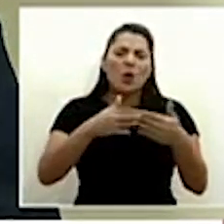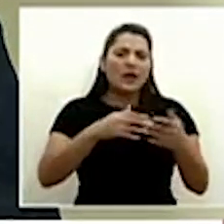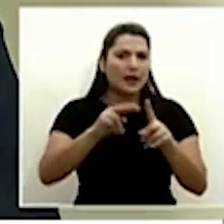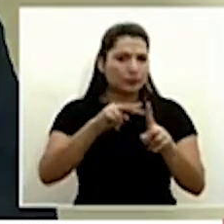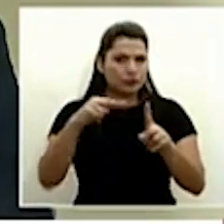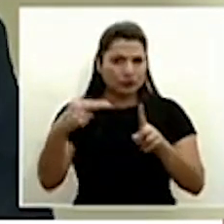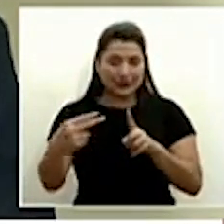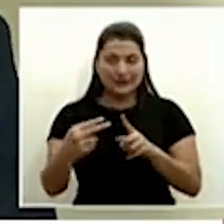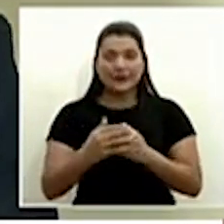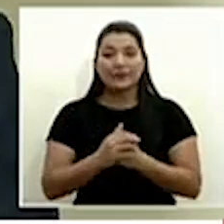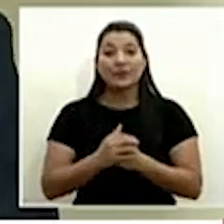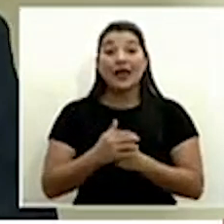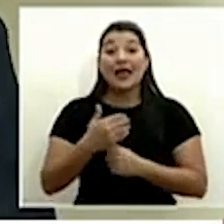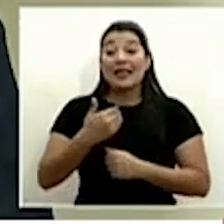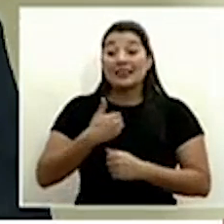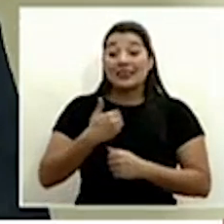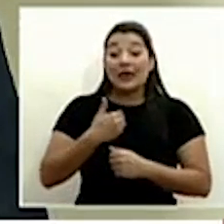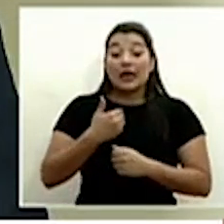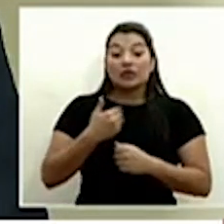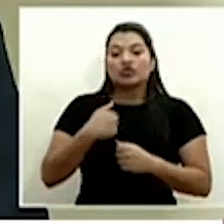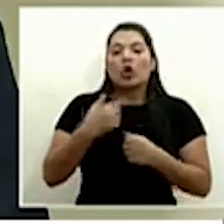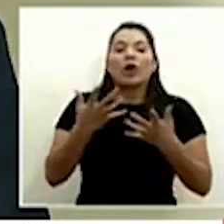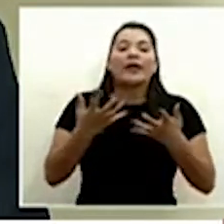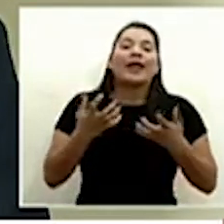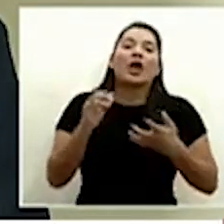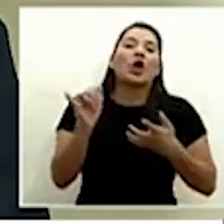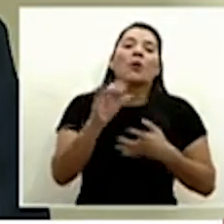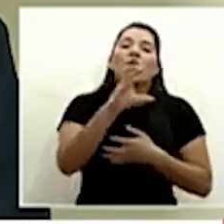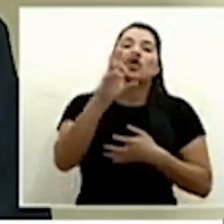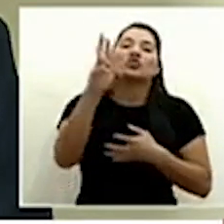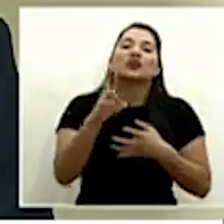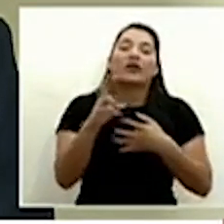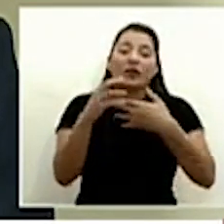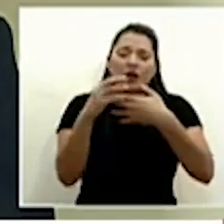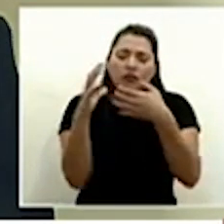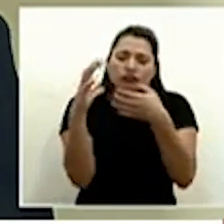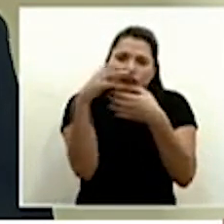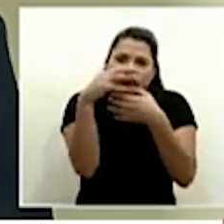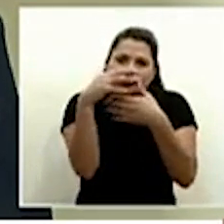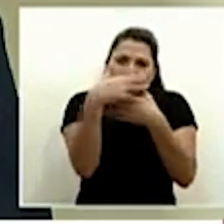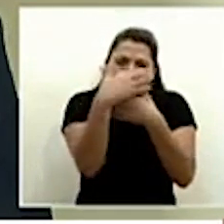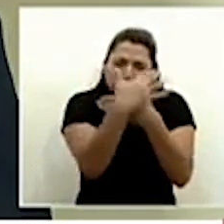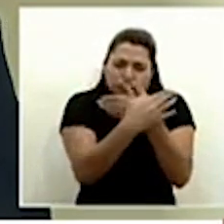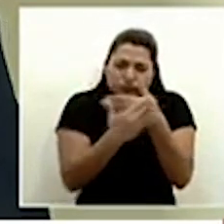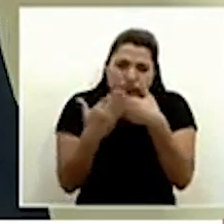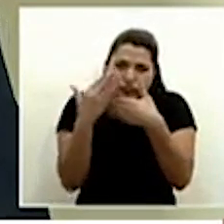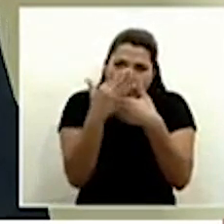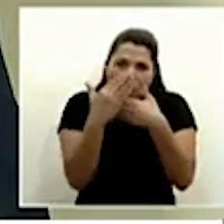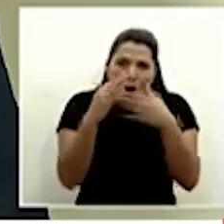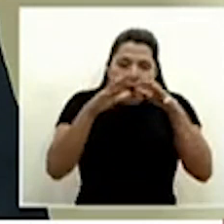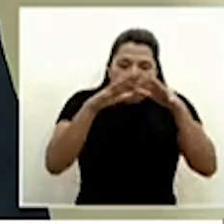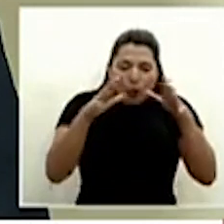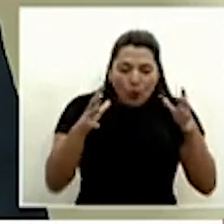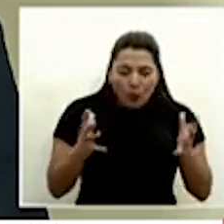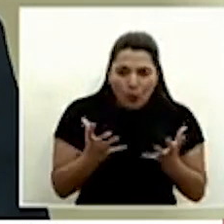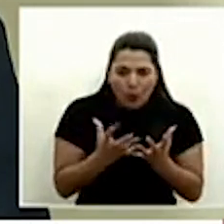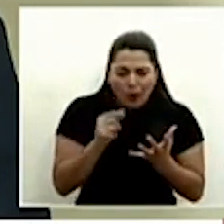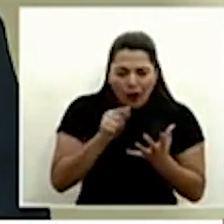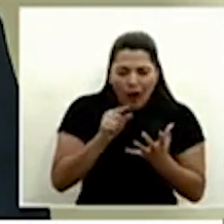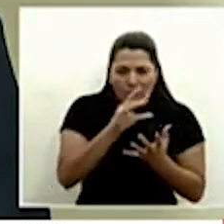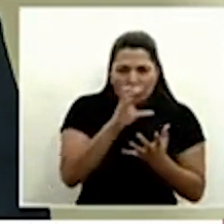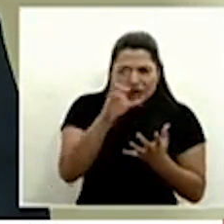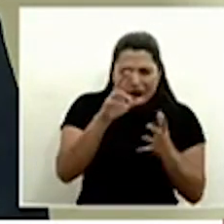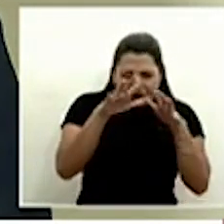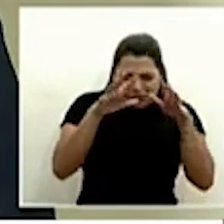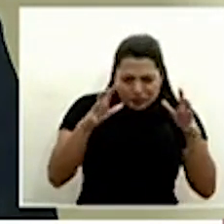como tener a Costa Rica en una burbuja y tener la posibilidad de darle una protección total a los ciudadanos que viven en este país no importa